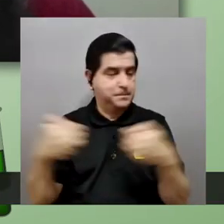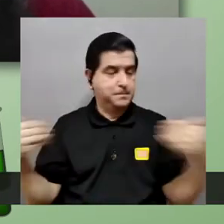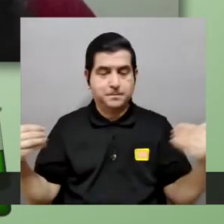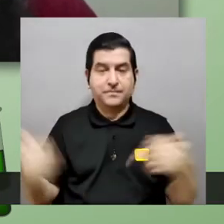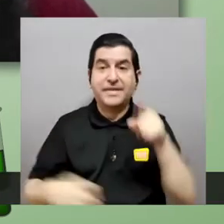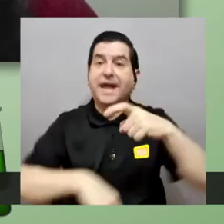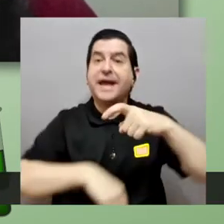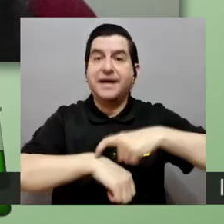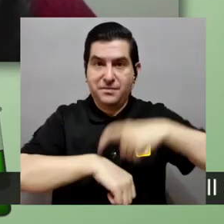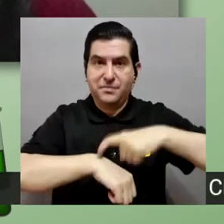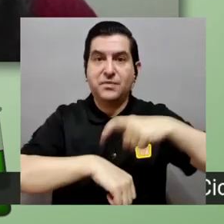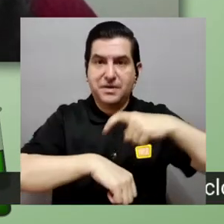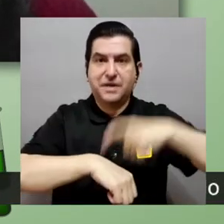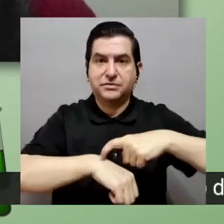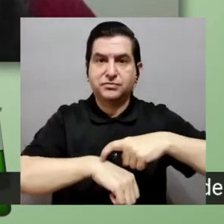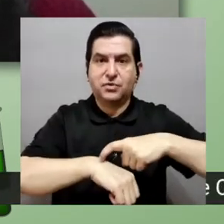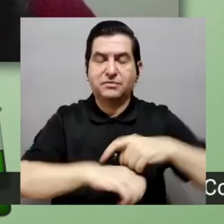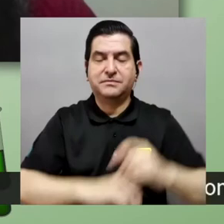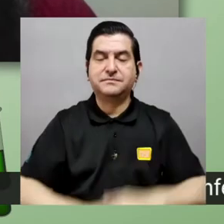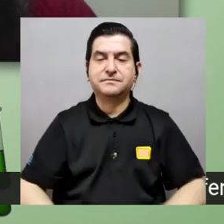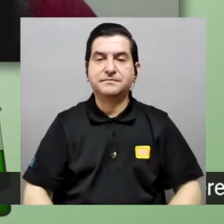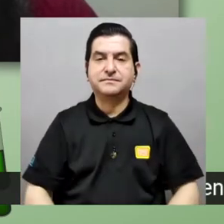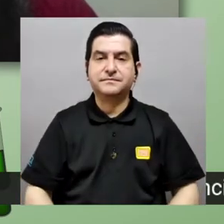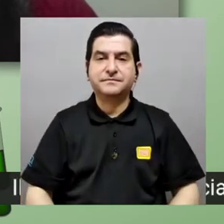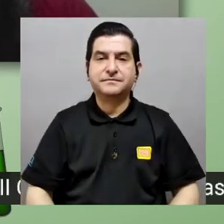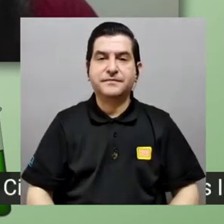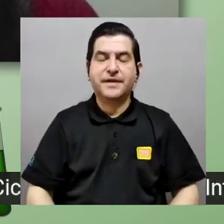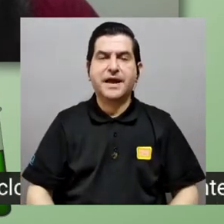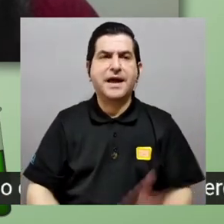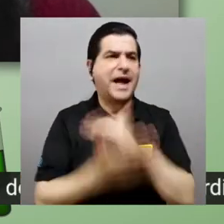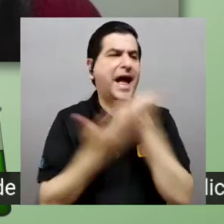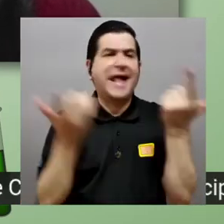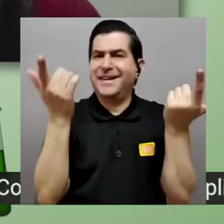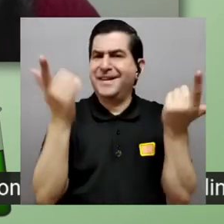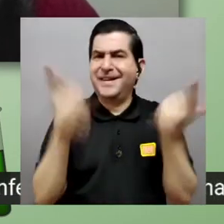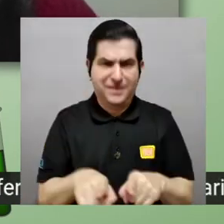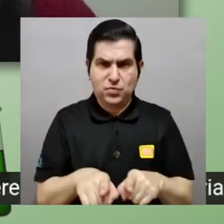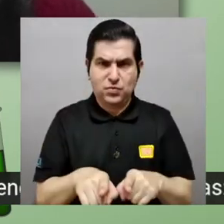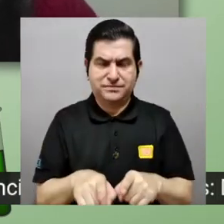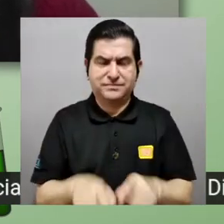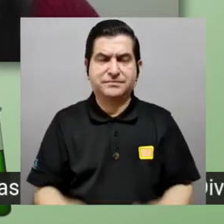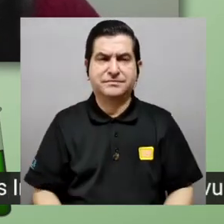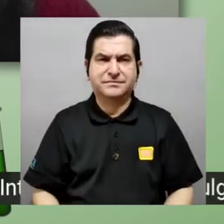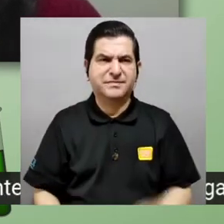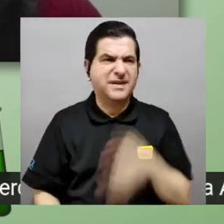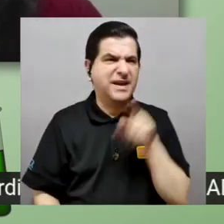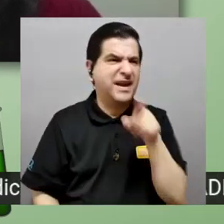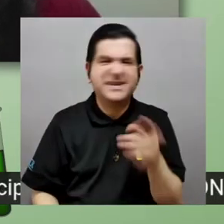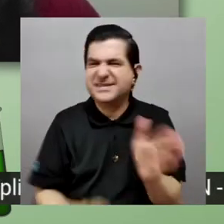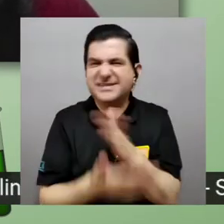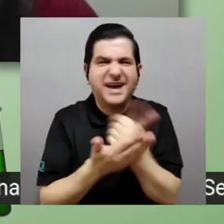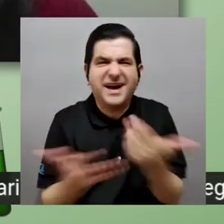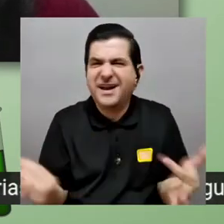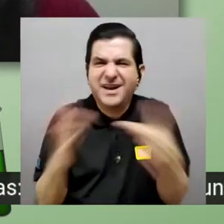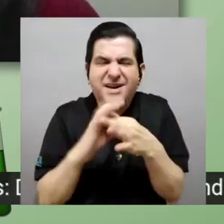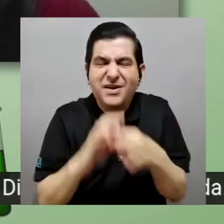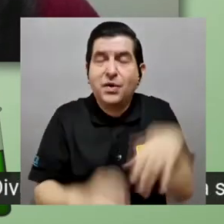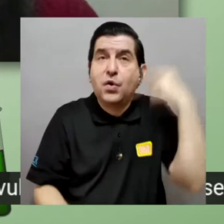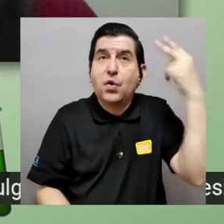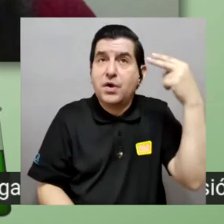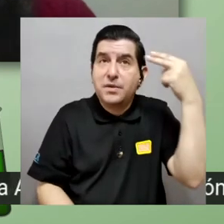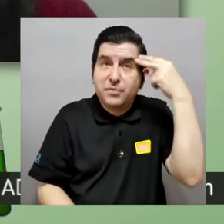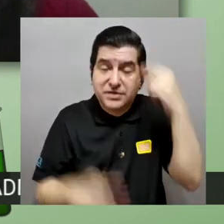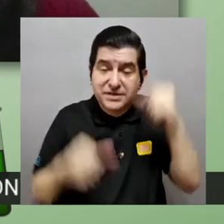separados en ese momento ocurre algo y ese algo que ocurre está